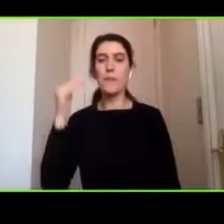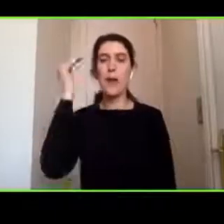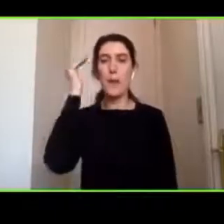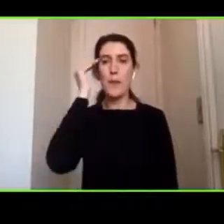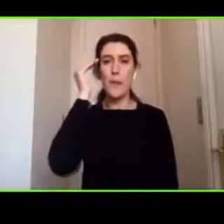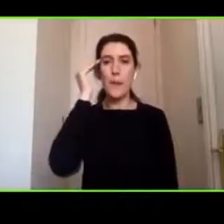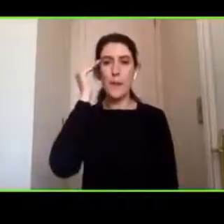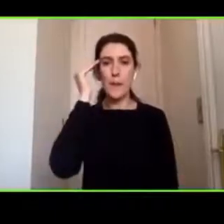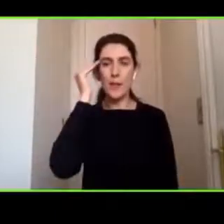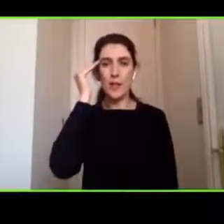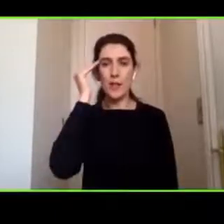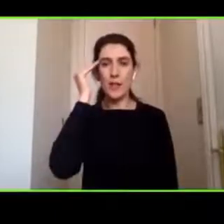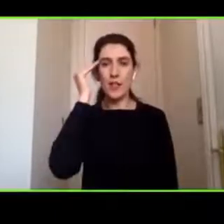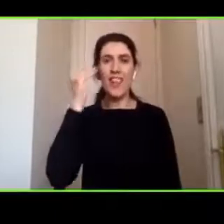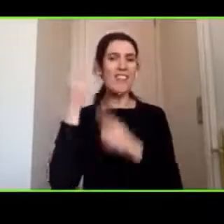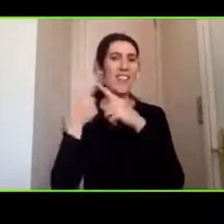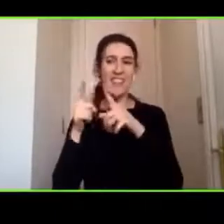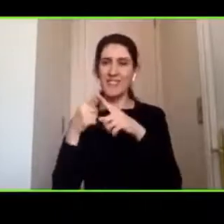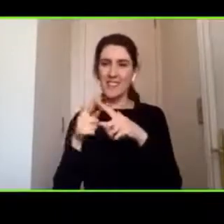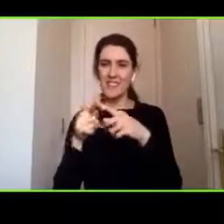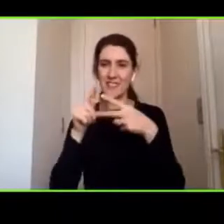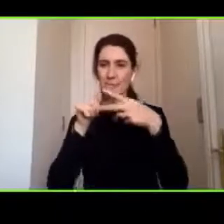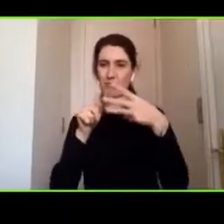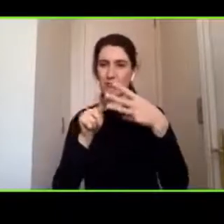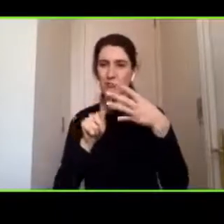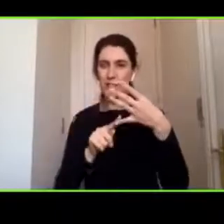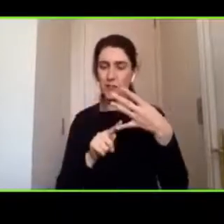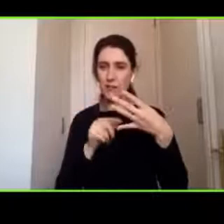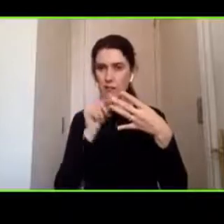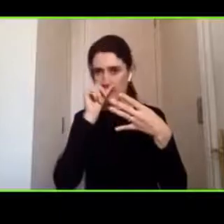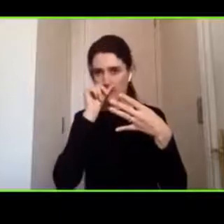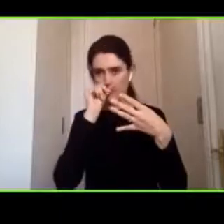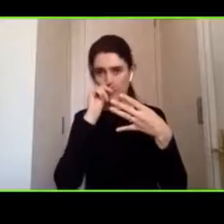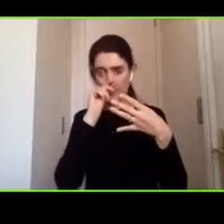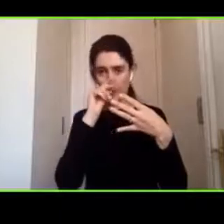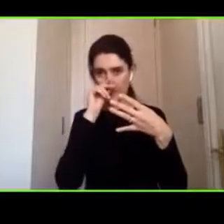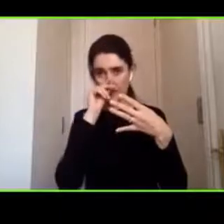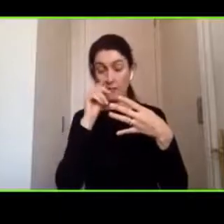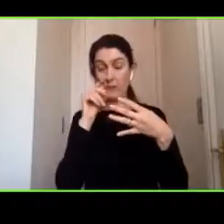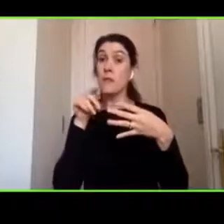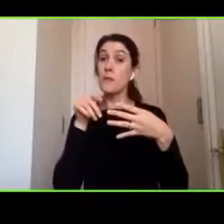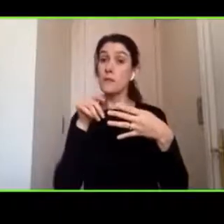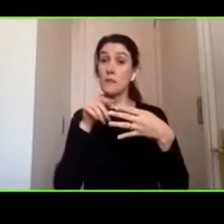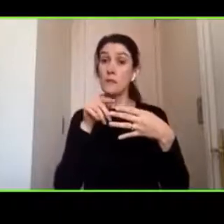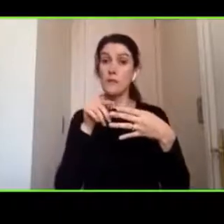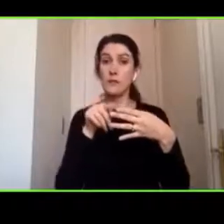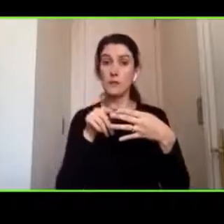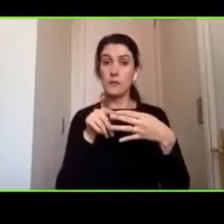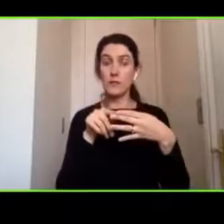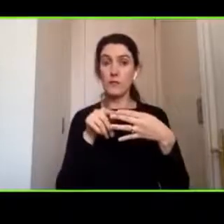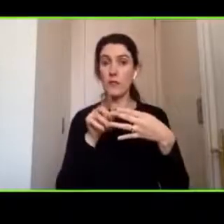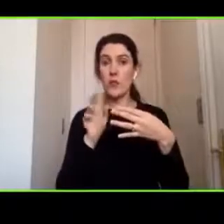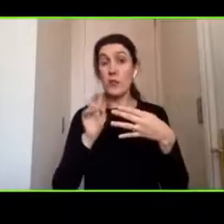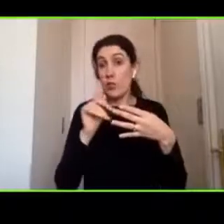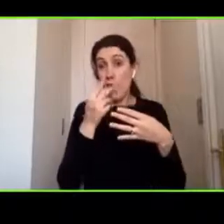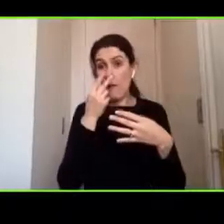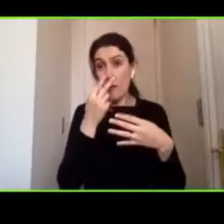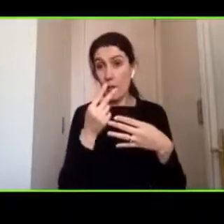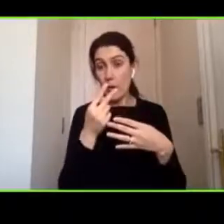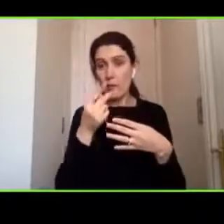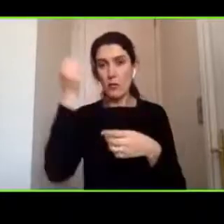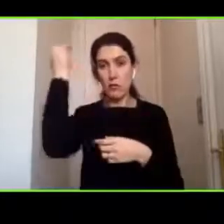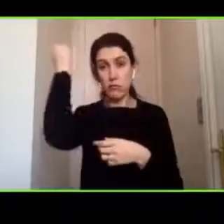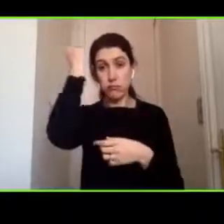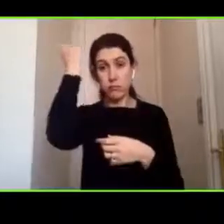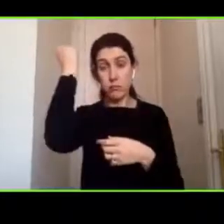distintos tipos de memoria entonces obviamente que esto si no lo vemos en un traumatismo